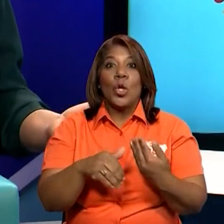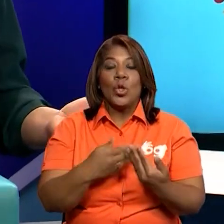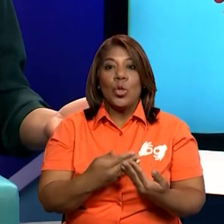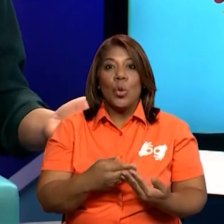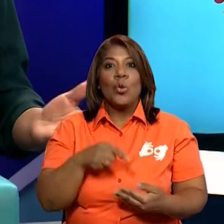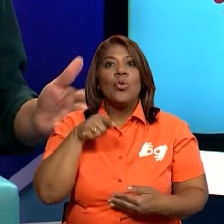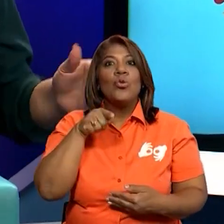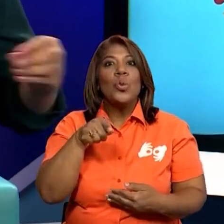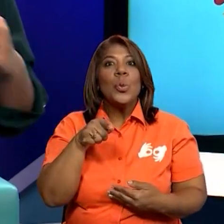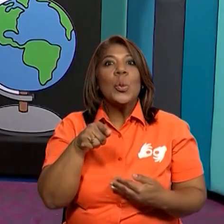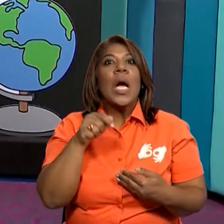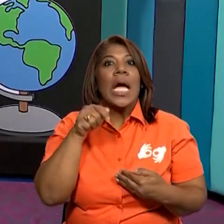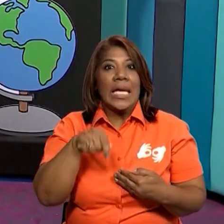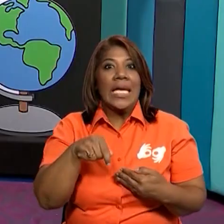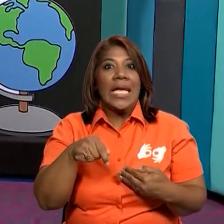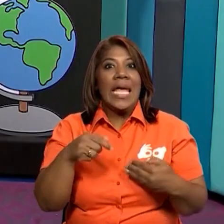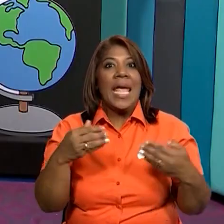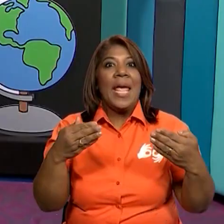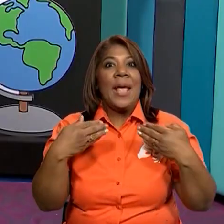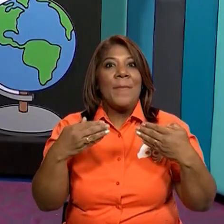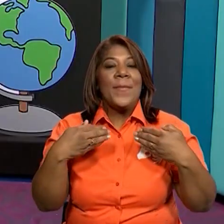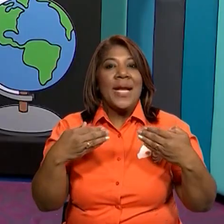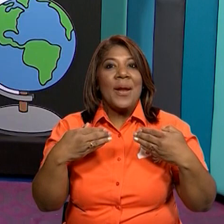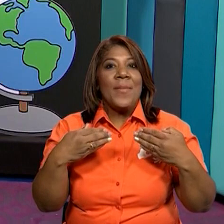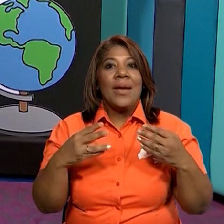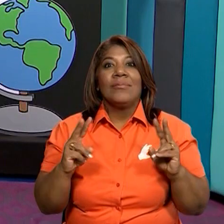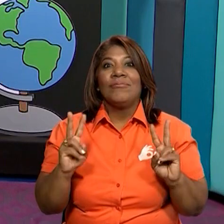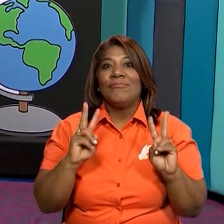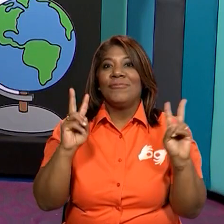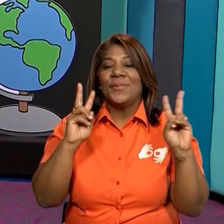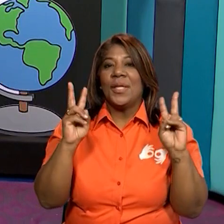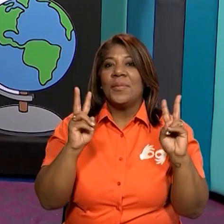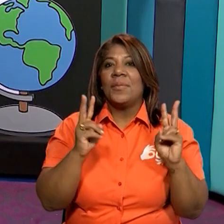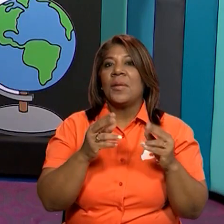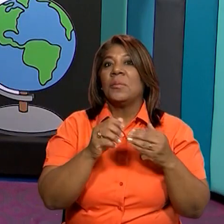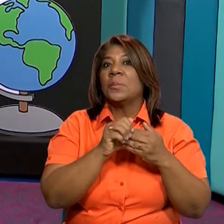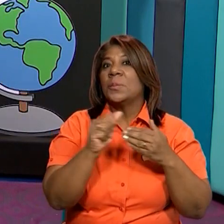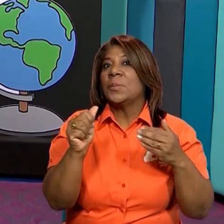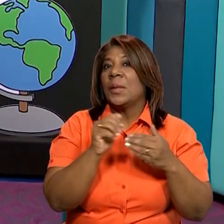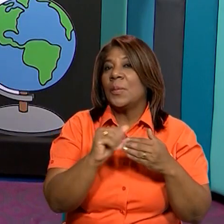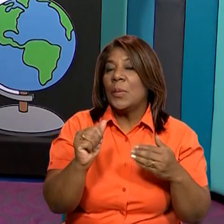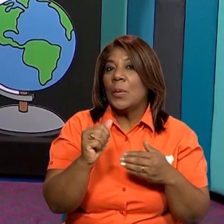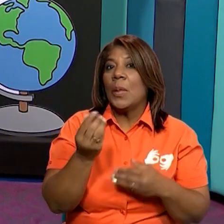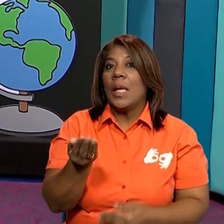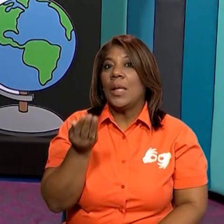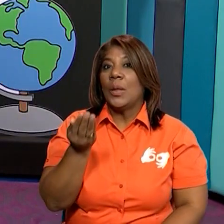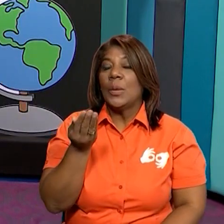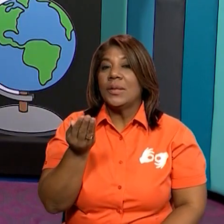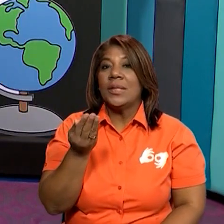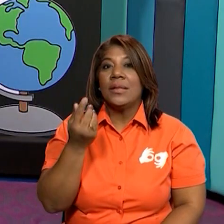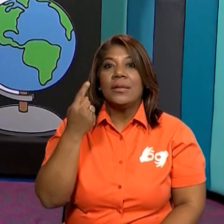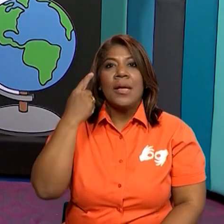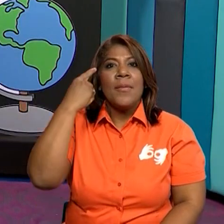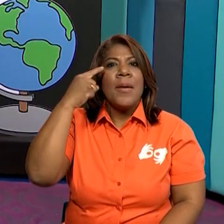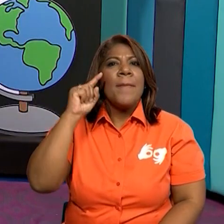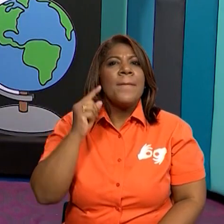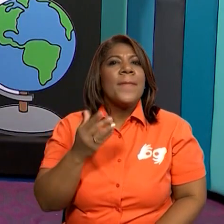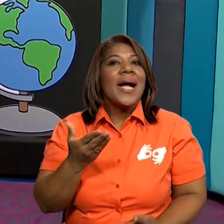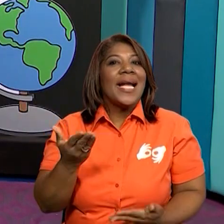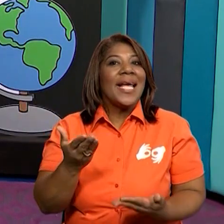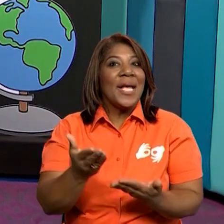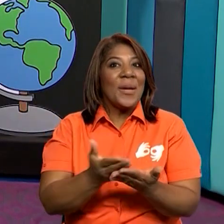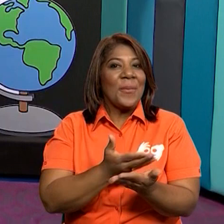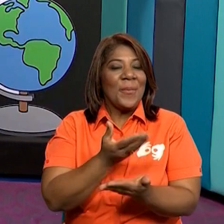de nuestro país, vamos a conocer esas monedas que utilizamos a diario para realizar nuestras actividades de